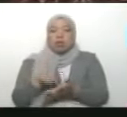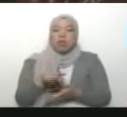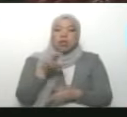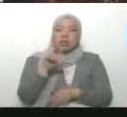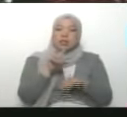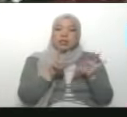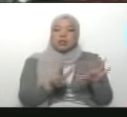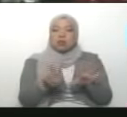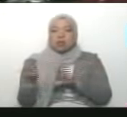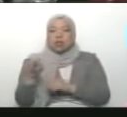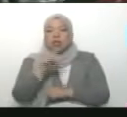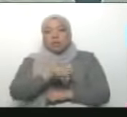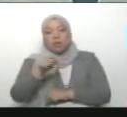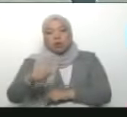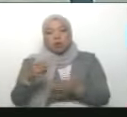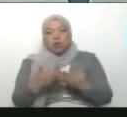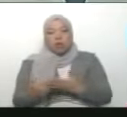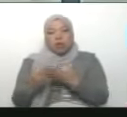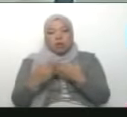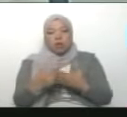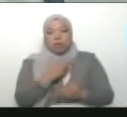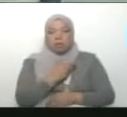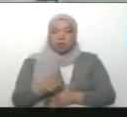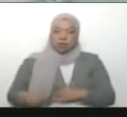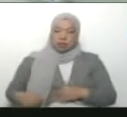de 700 personas. Adelante, presidente.